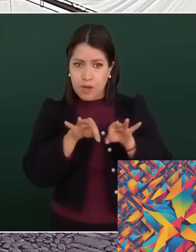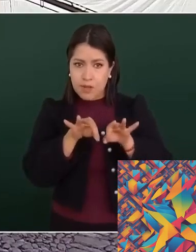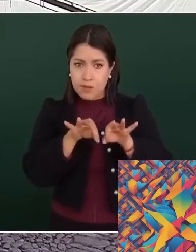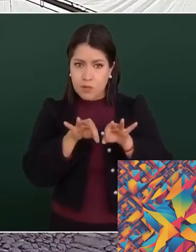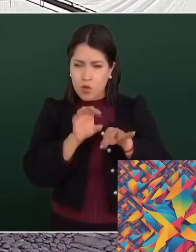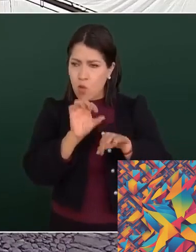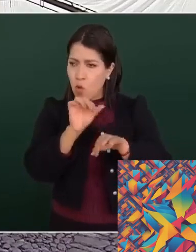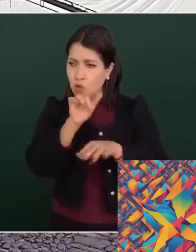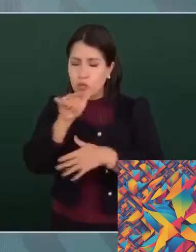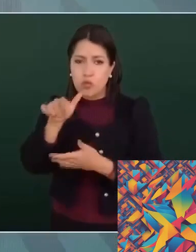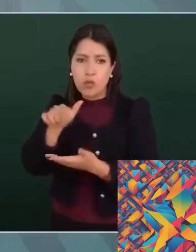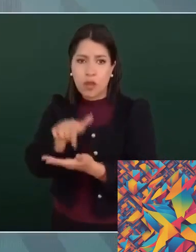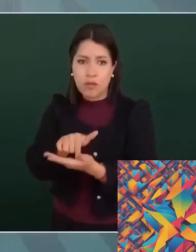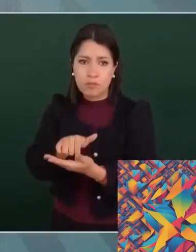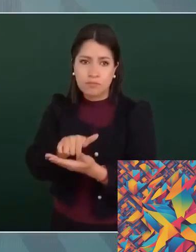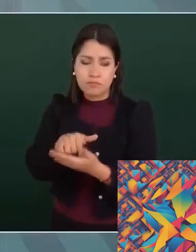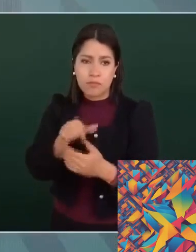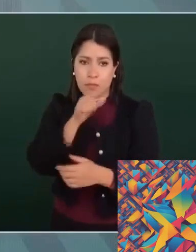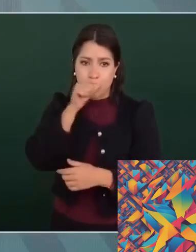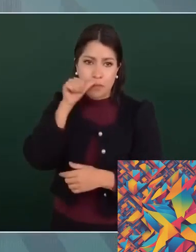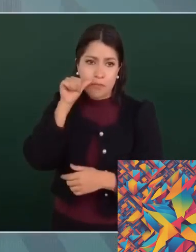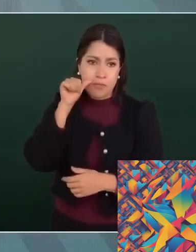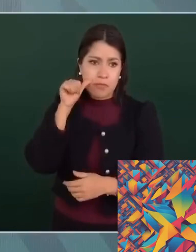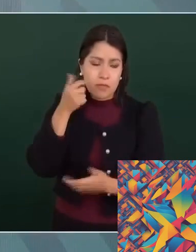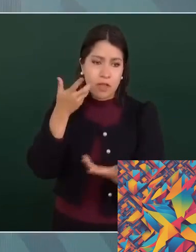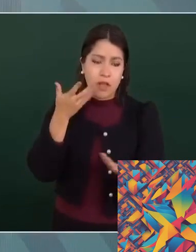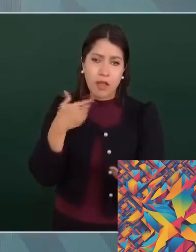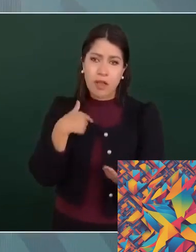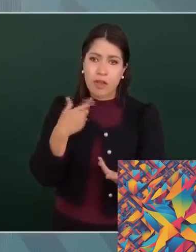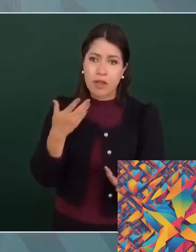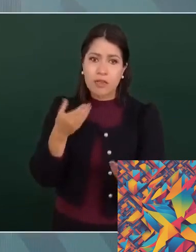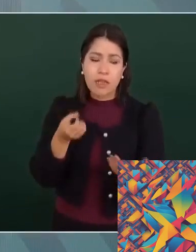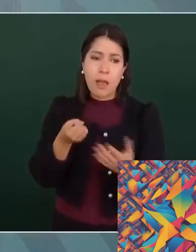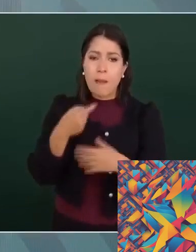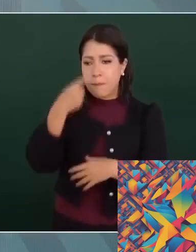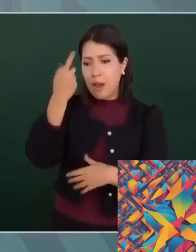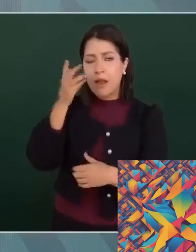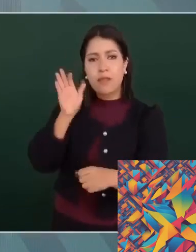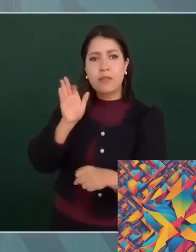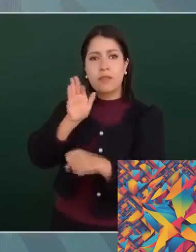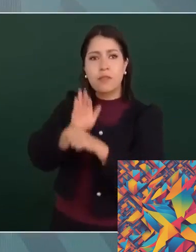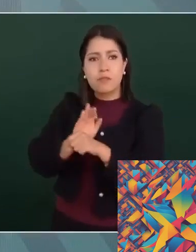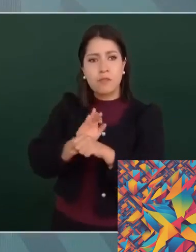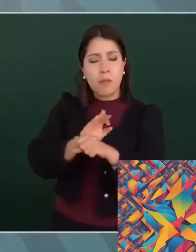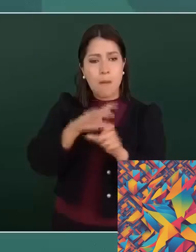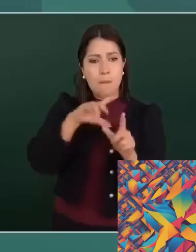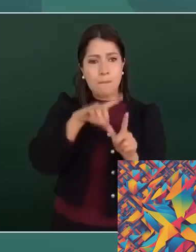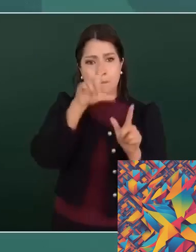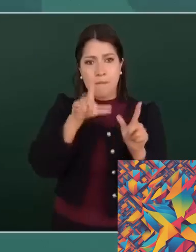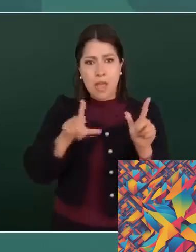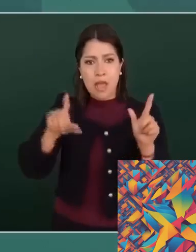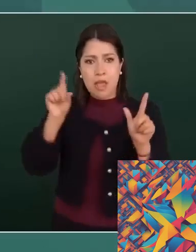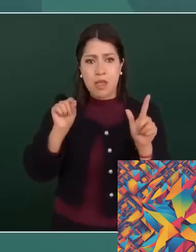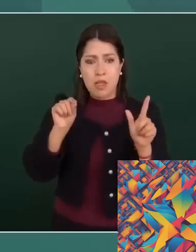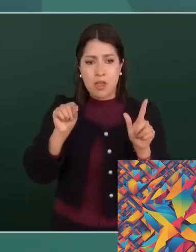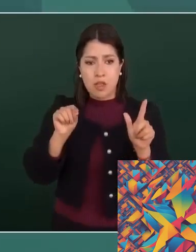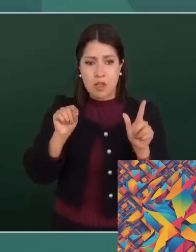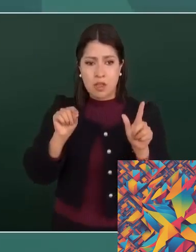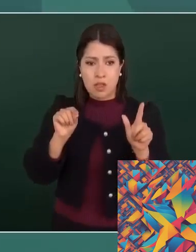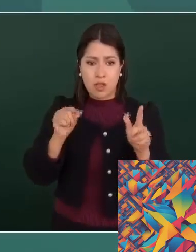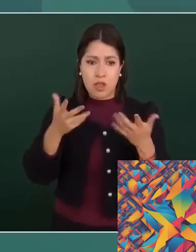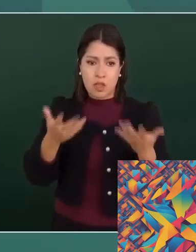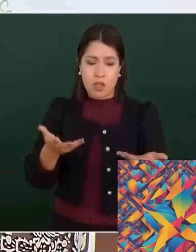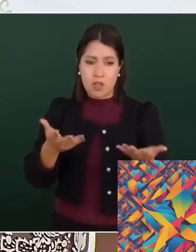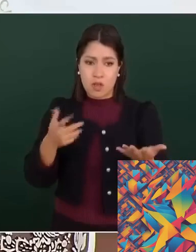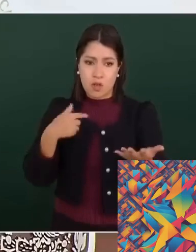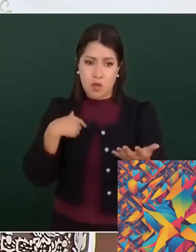de más del 50% en el flujo migratorio en los últimos tres meses. Un logro que no solo refleja el éxito de políticas bien implementadas